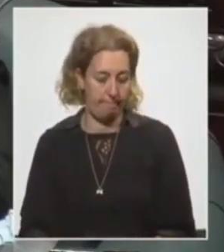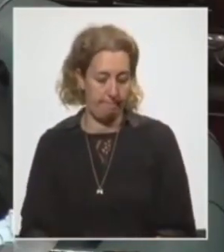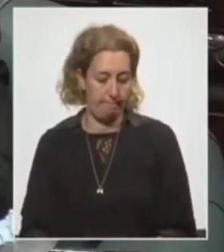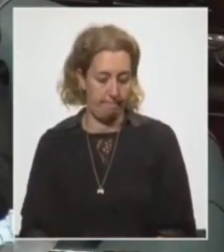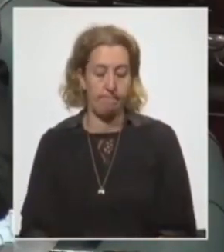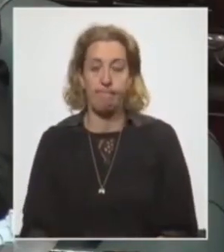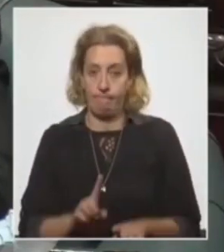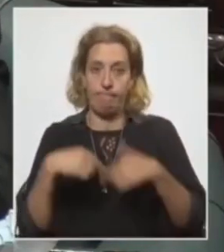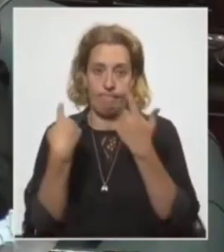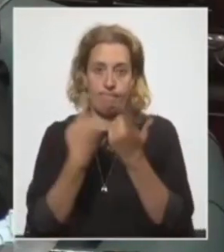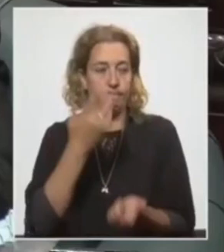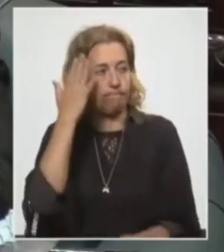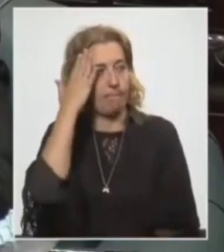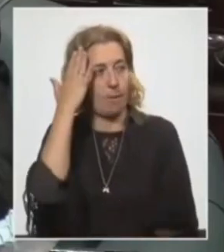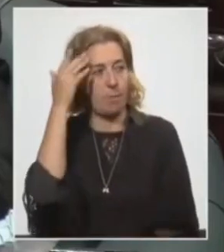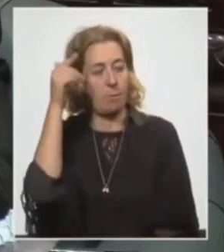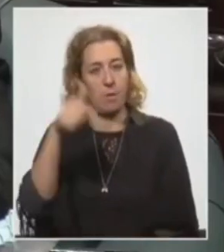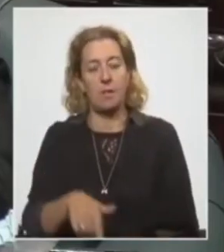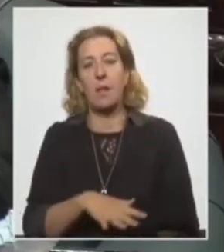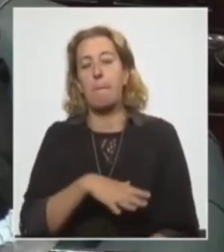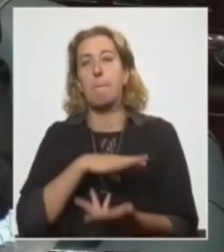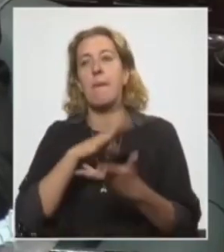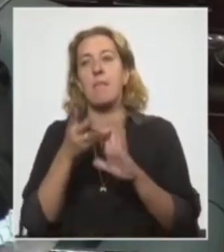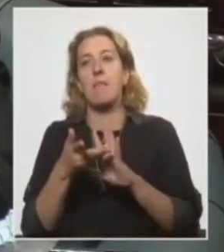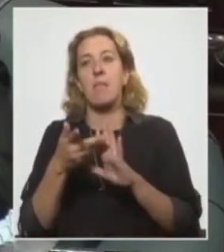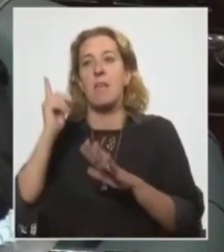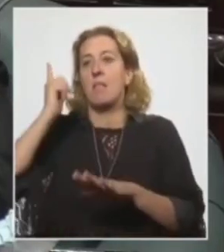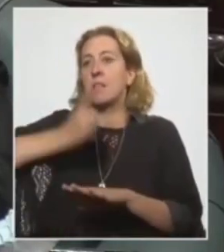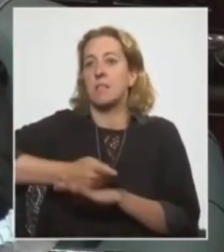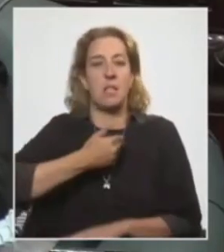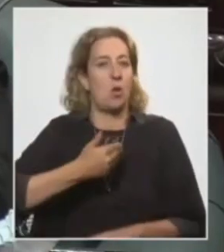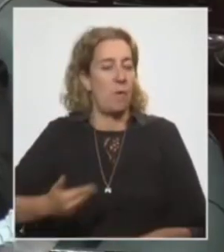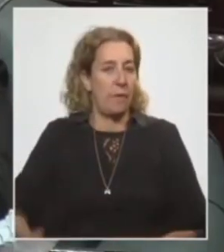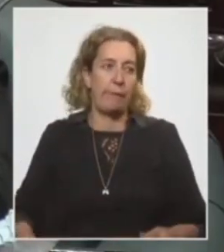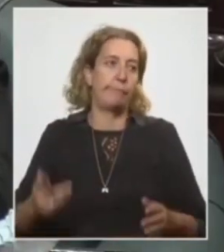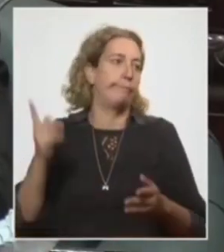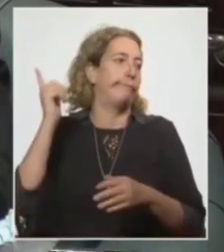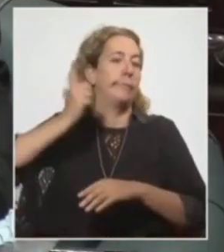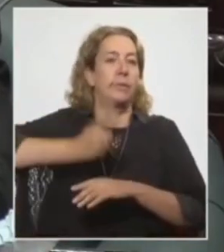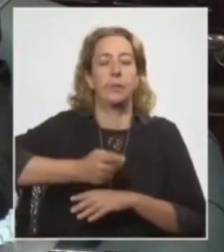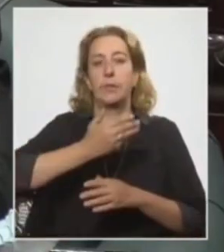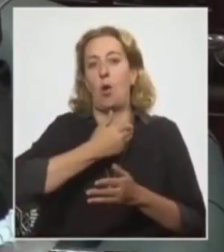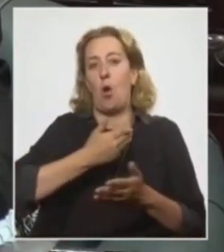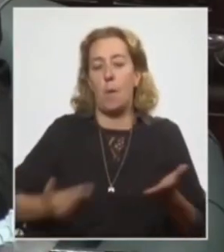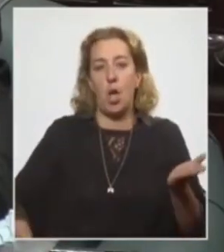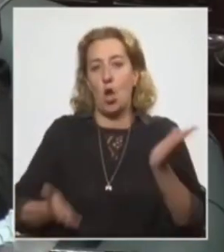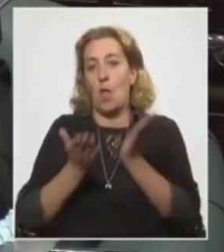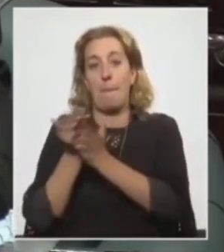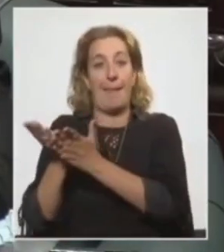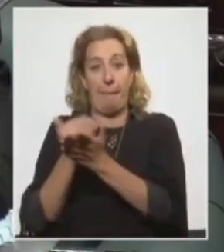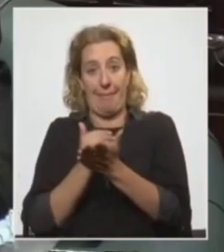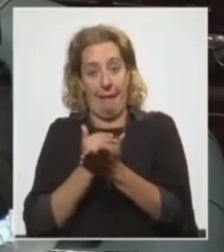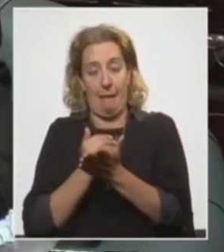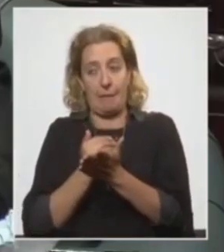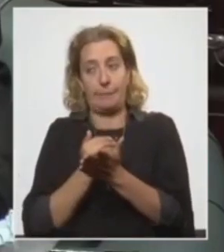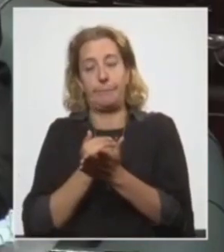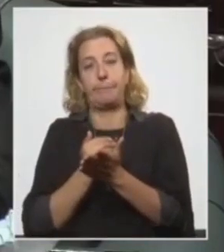Somos conscientes que todo este tipo de medidas, las tome el gobierno, las tomen los gobiernos departamentales o quien corresponda,